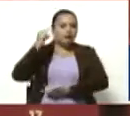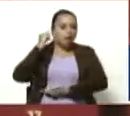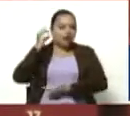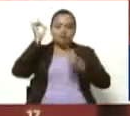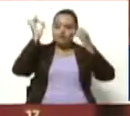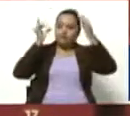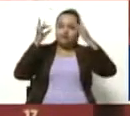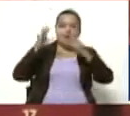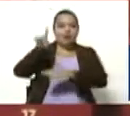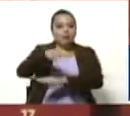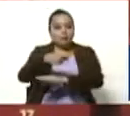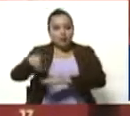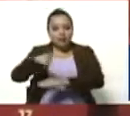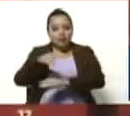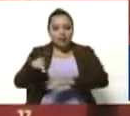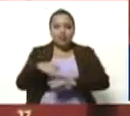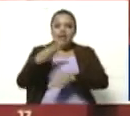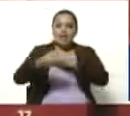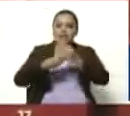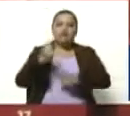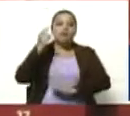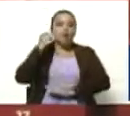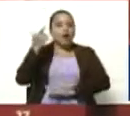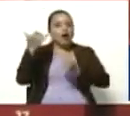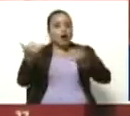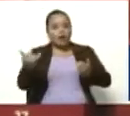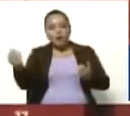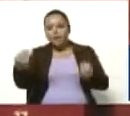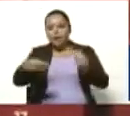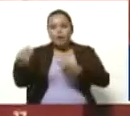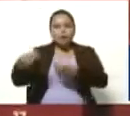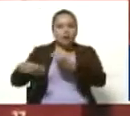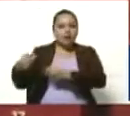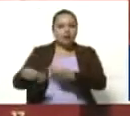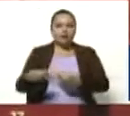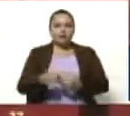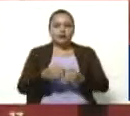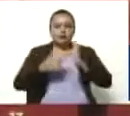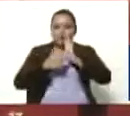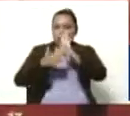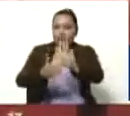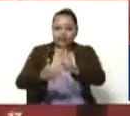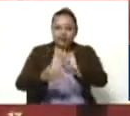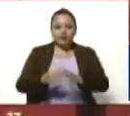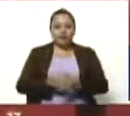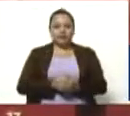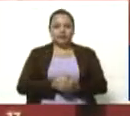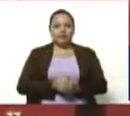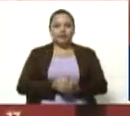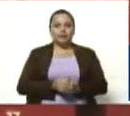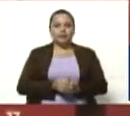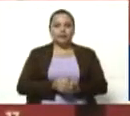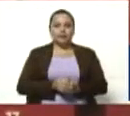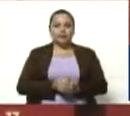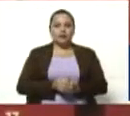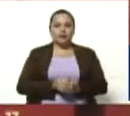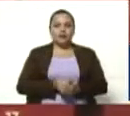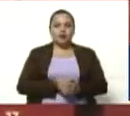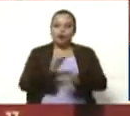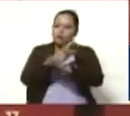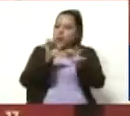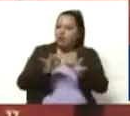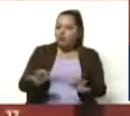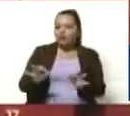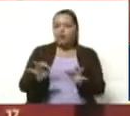cómo la poesía hecha por mujeres hoy en día es quizá un epicentro, un manantial de donde beber